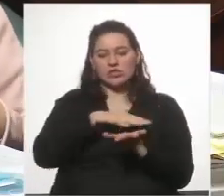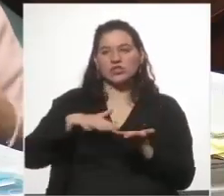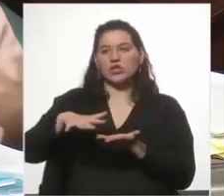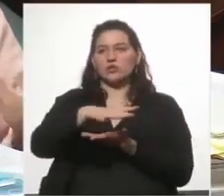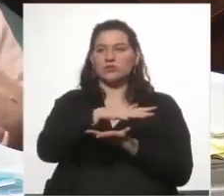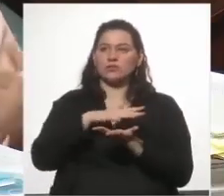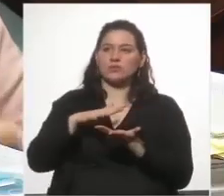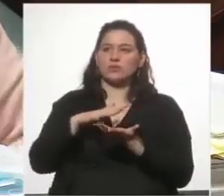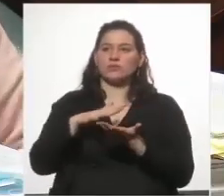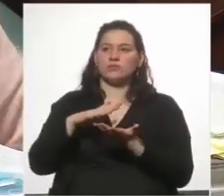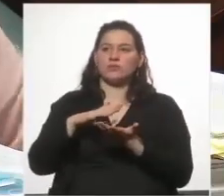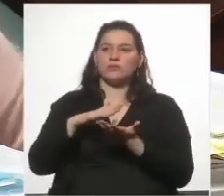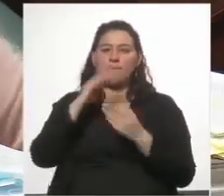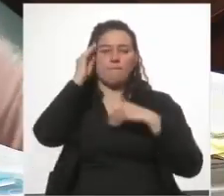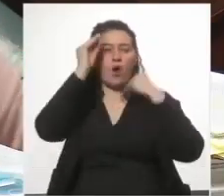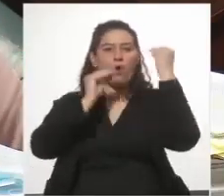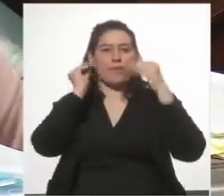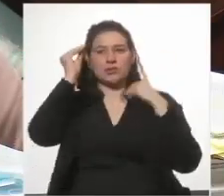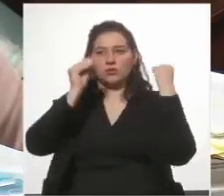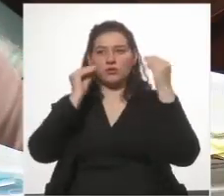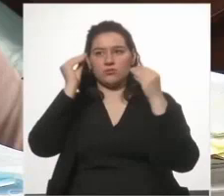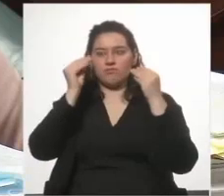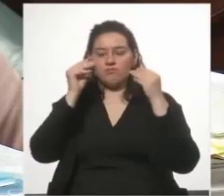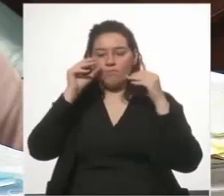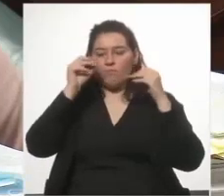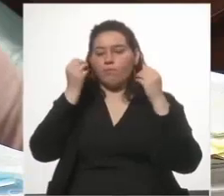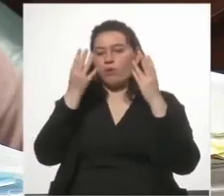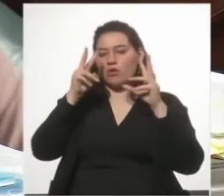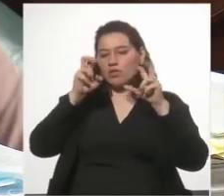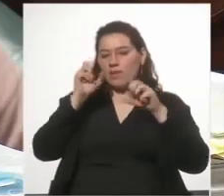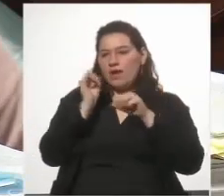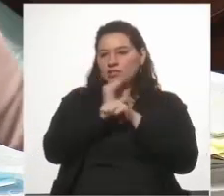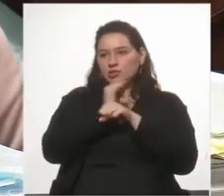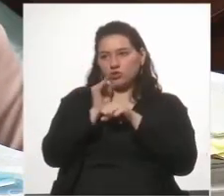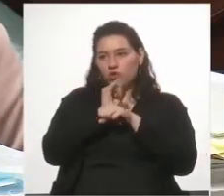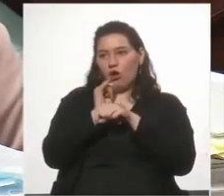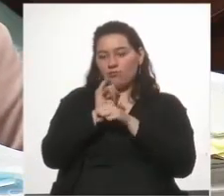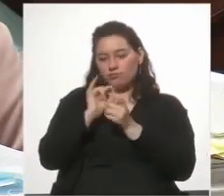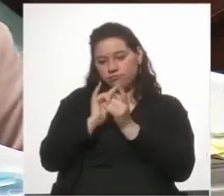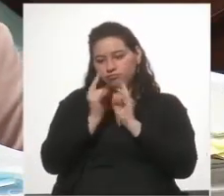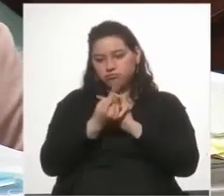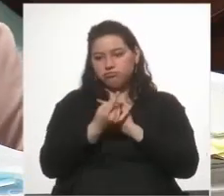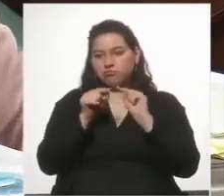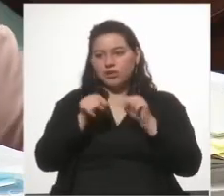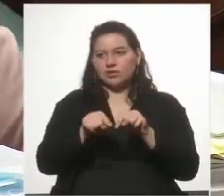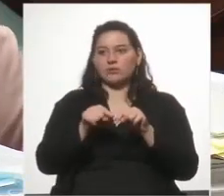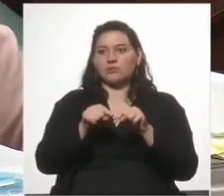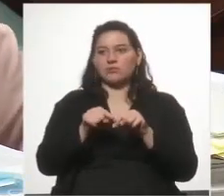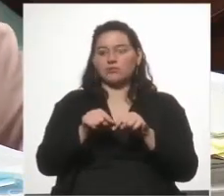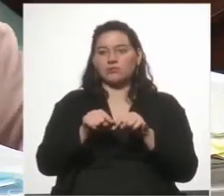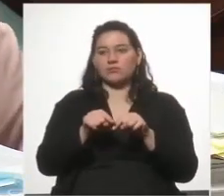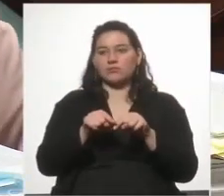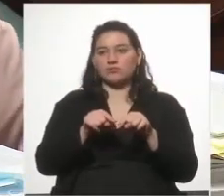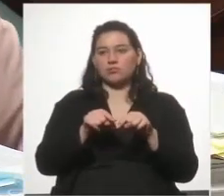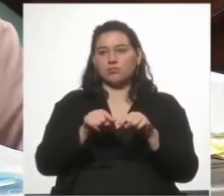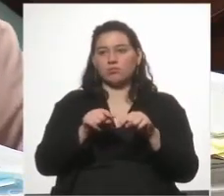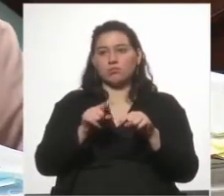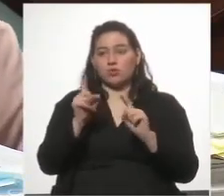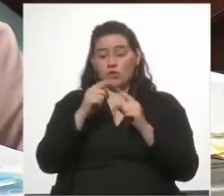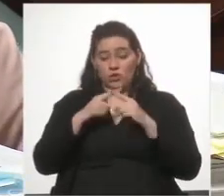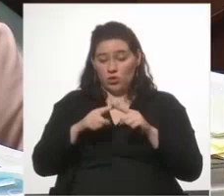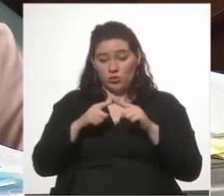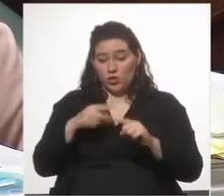preocupación institucional. De alguna manera eso en forma tácita, porque no lo